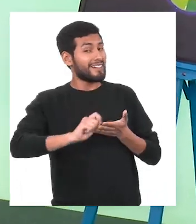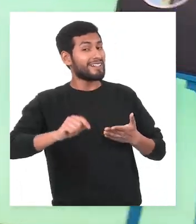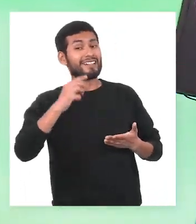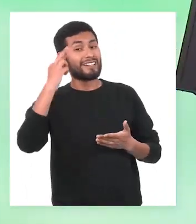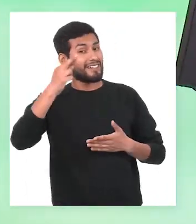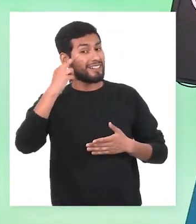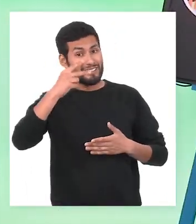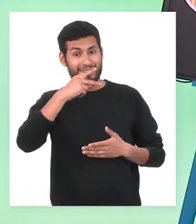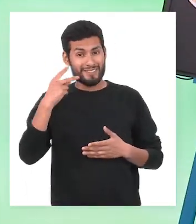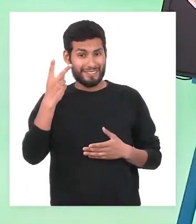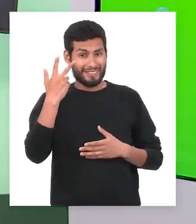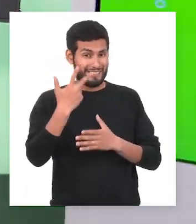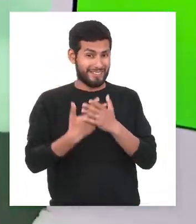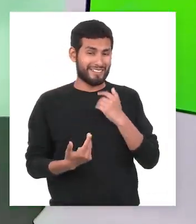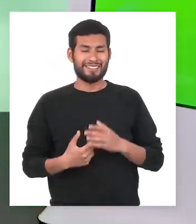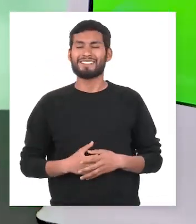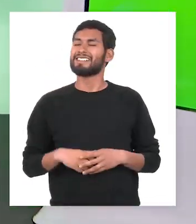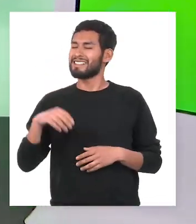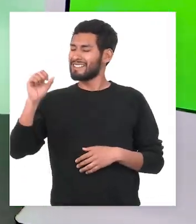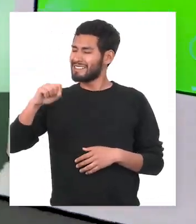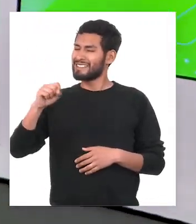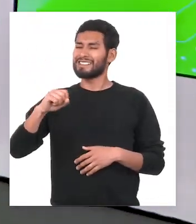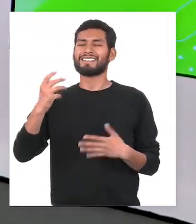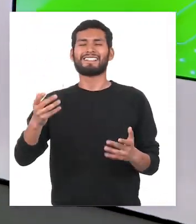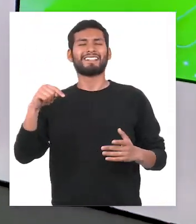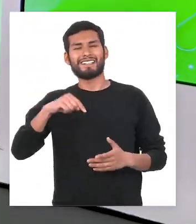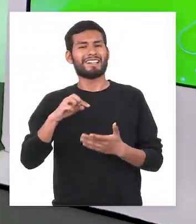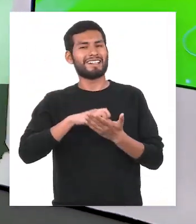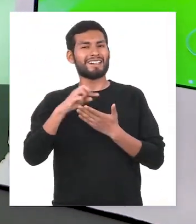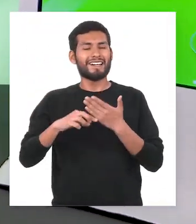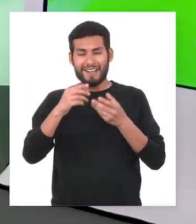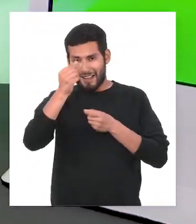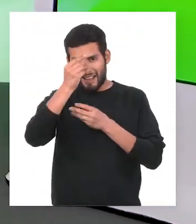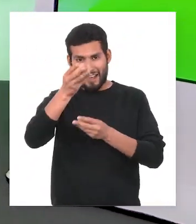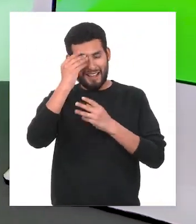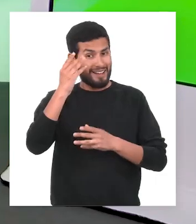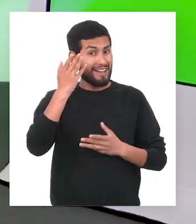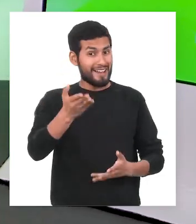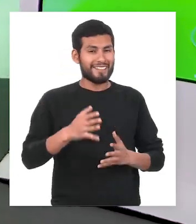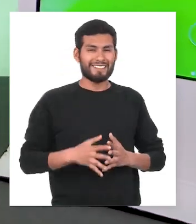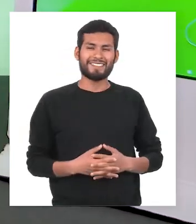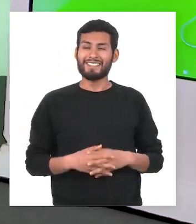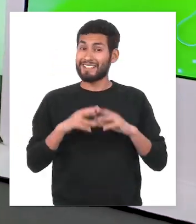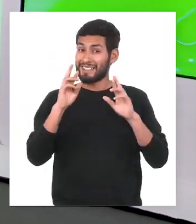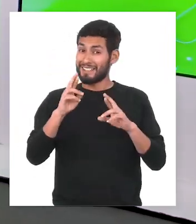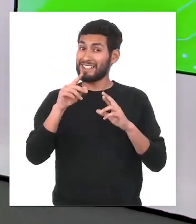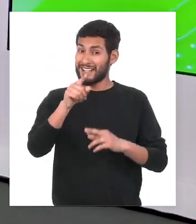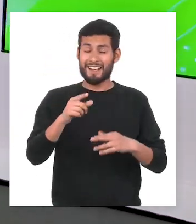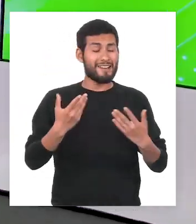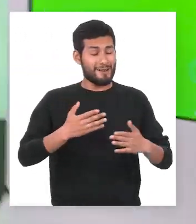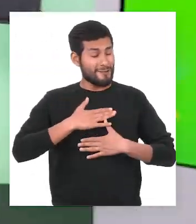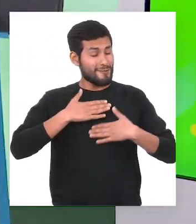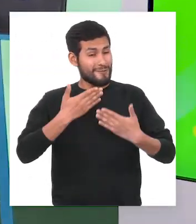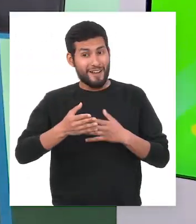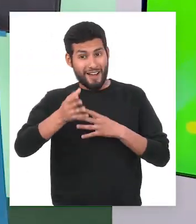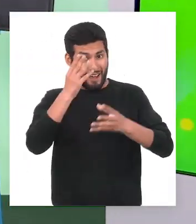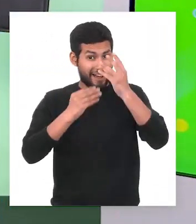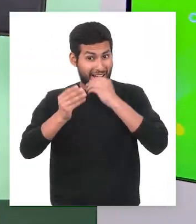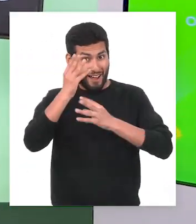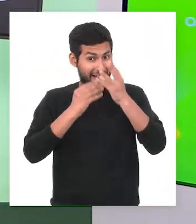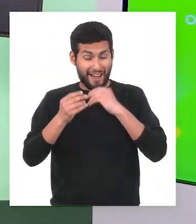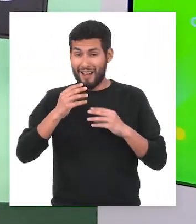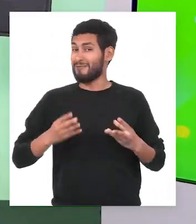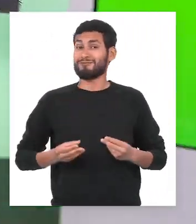Literatura y Razonamiento Verbal. ¡Así es! Tenemos un programa lleno de información para ustedes y espero que estén dispuestos a aprender